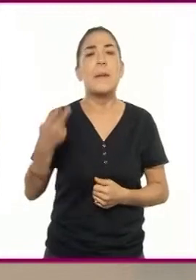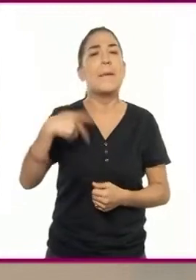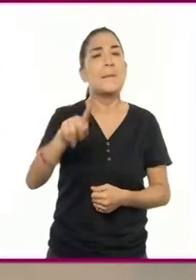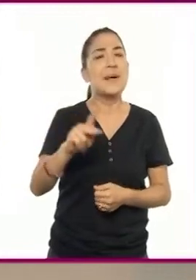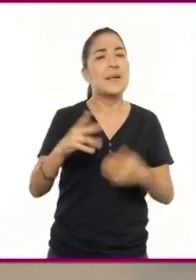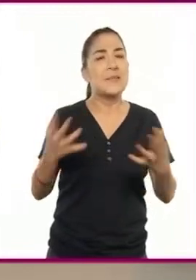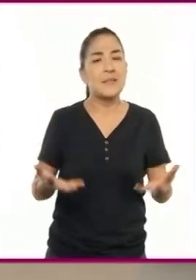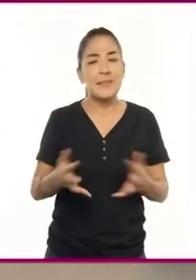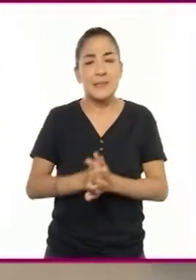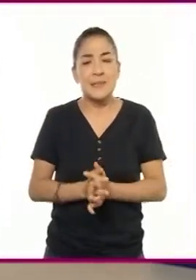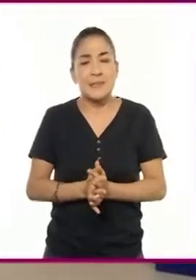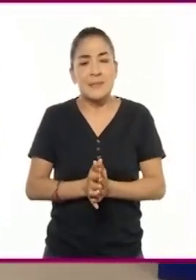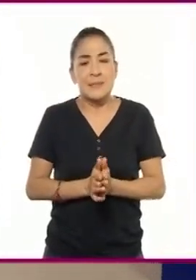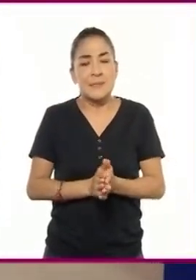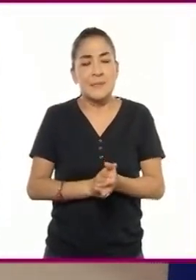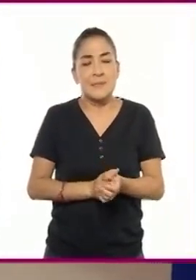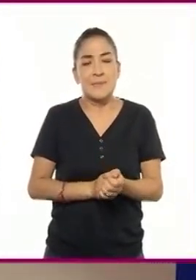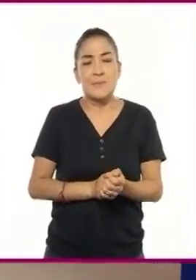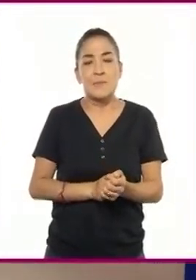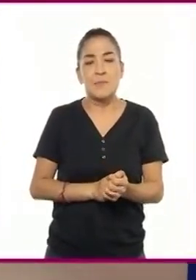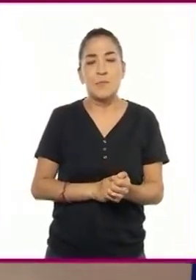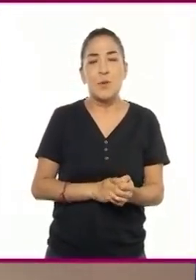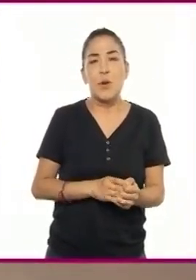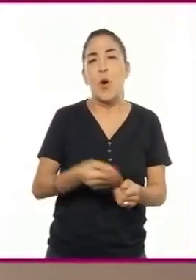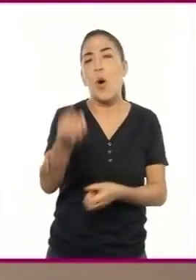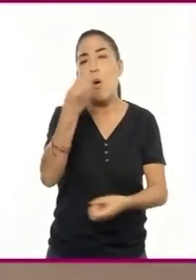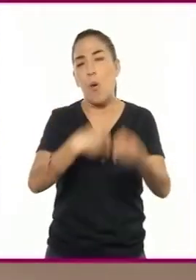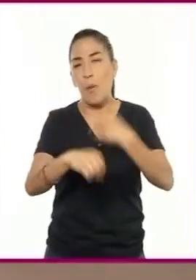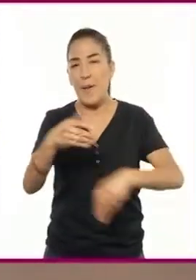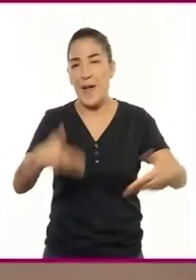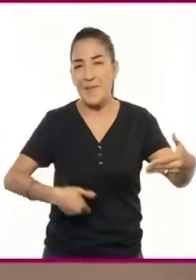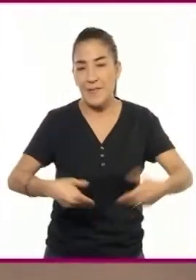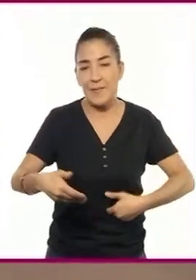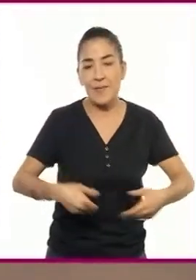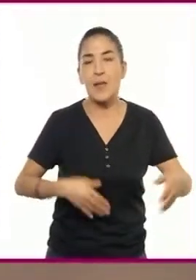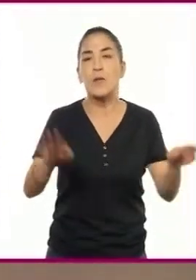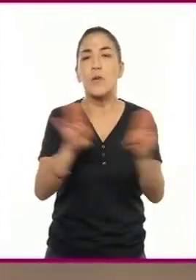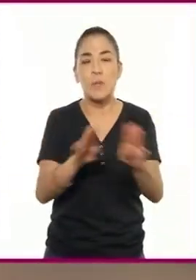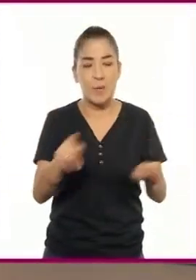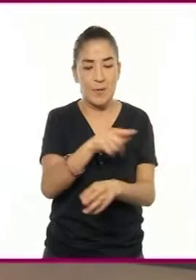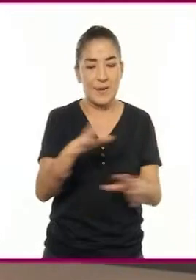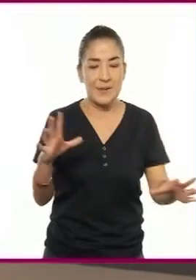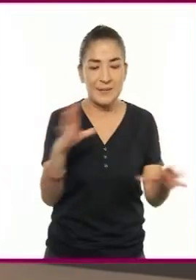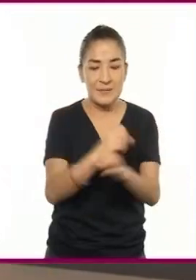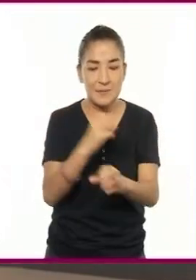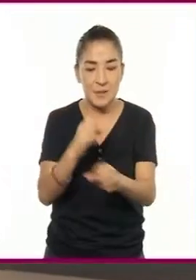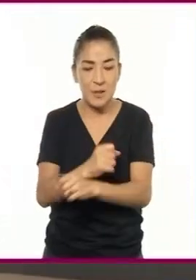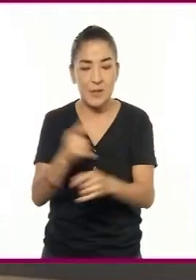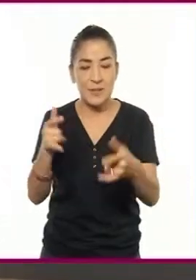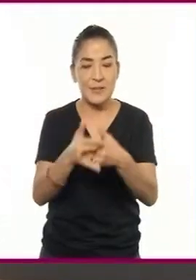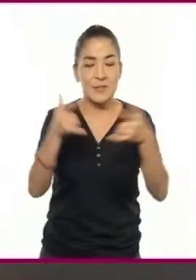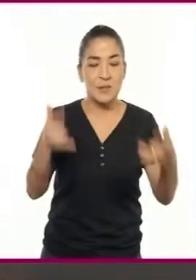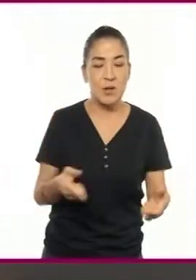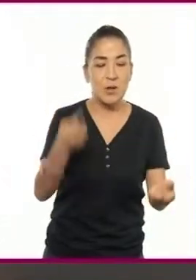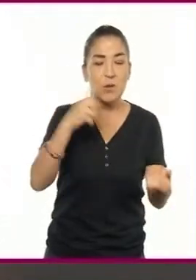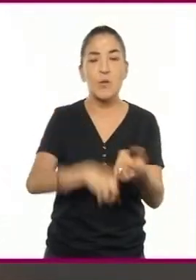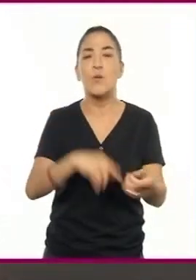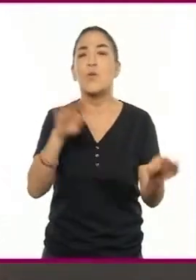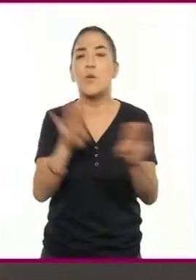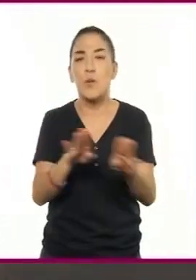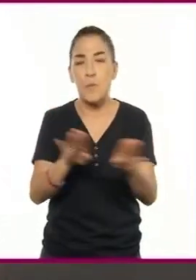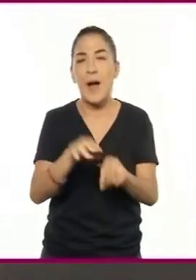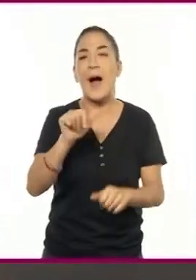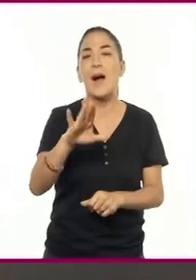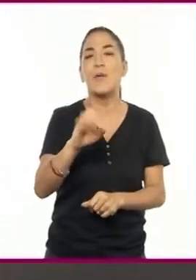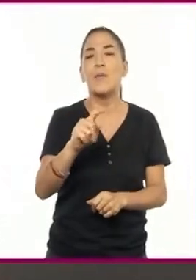una obra de teatro, las descripciones narrativas aparecen principalmente en las acotaciones,